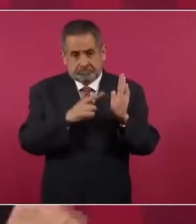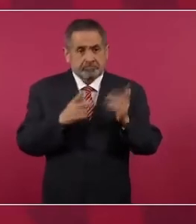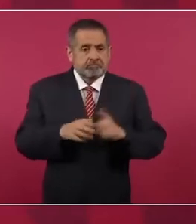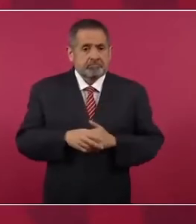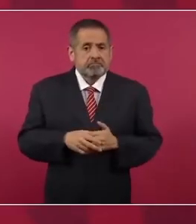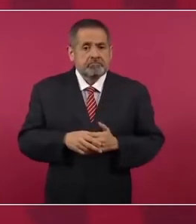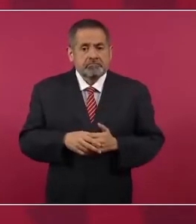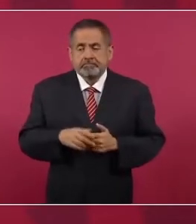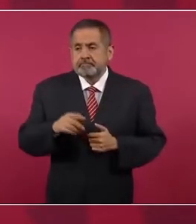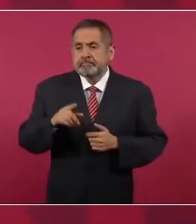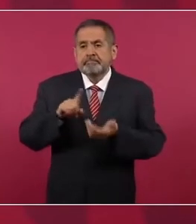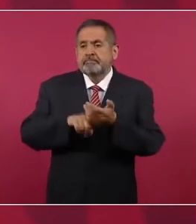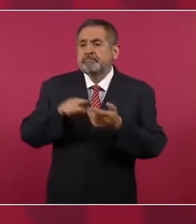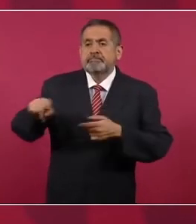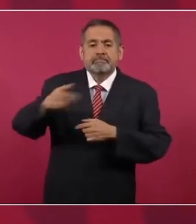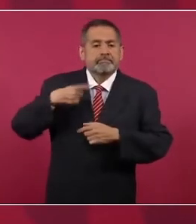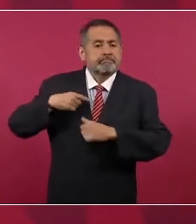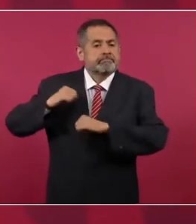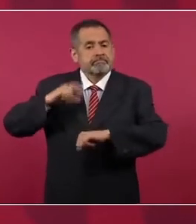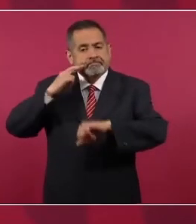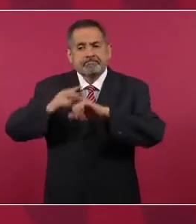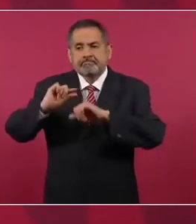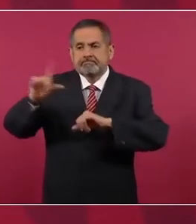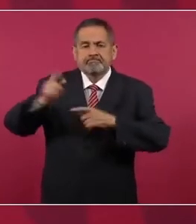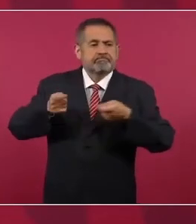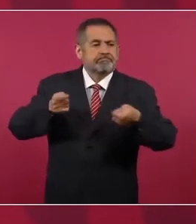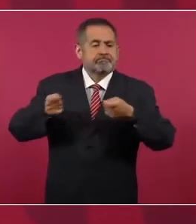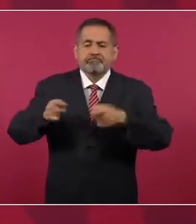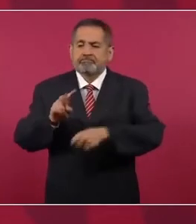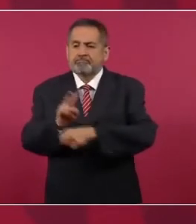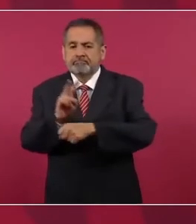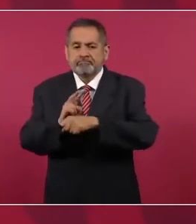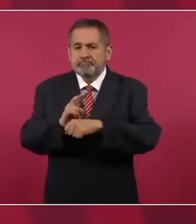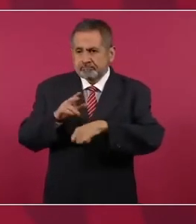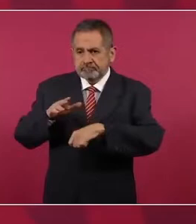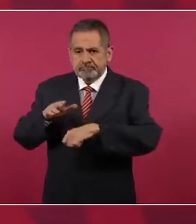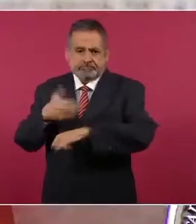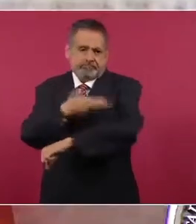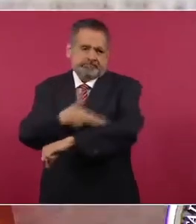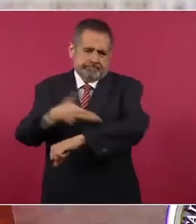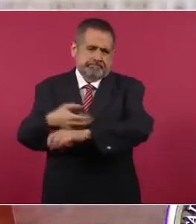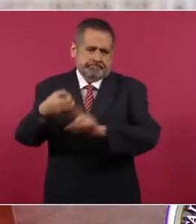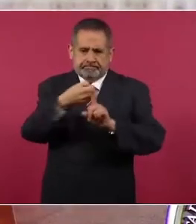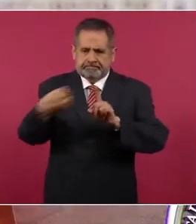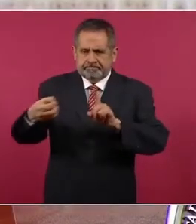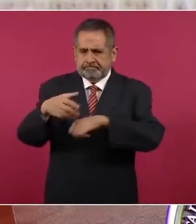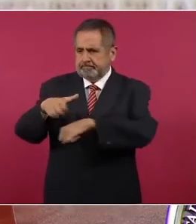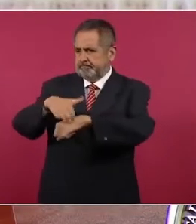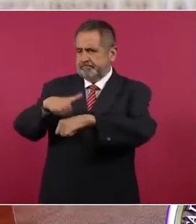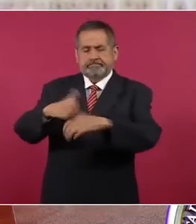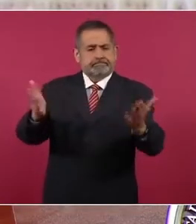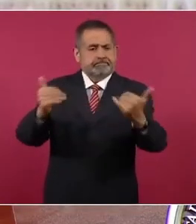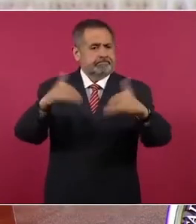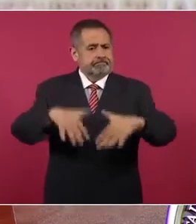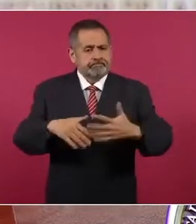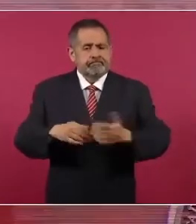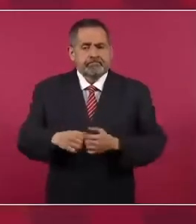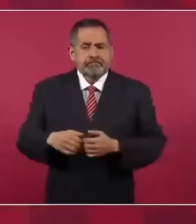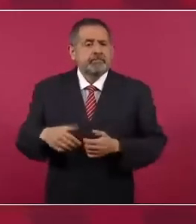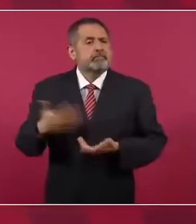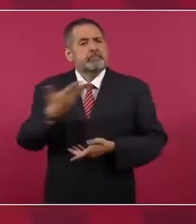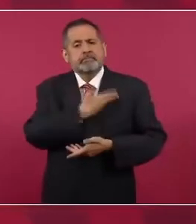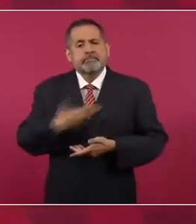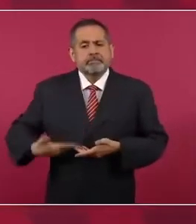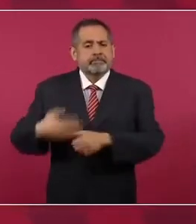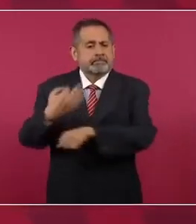autoridades que convoquen elecciones? Un presidente interino